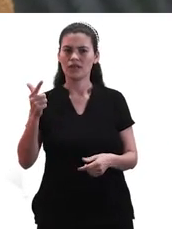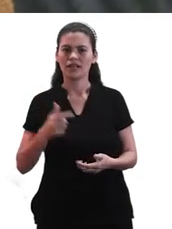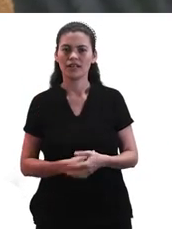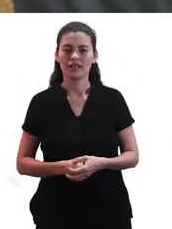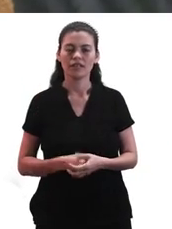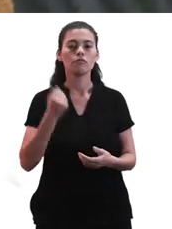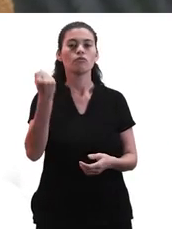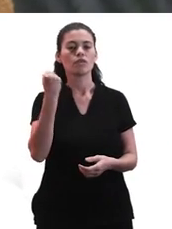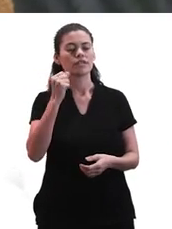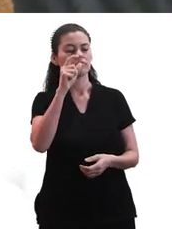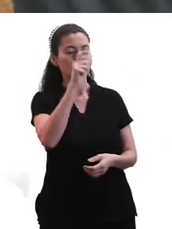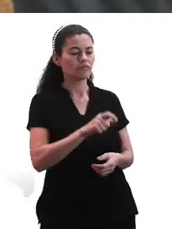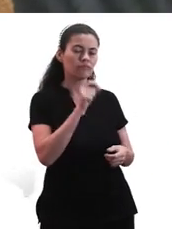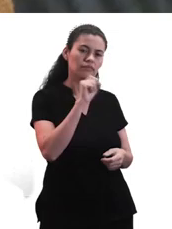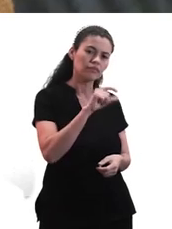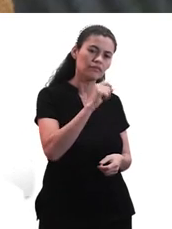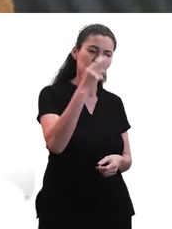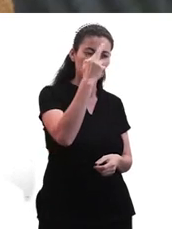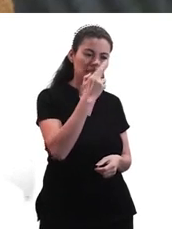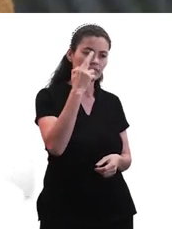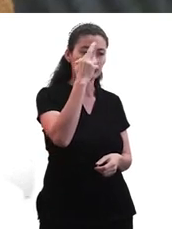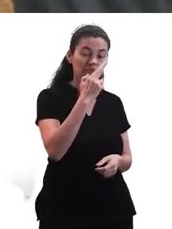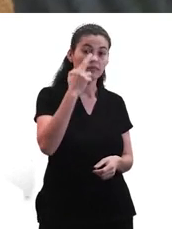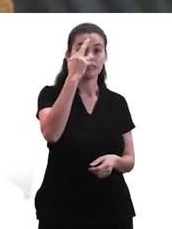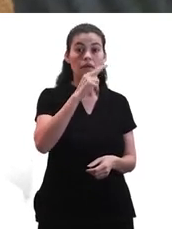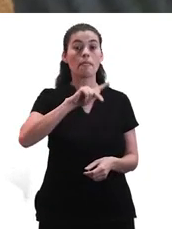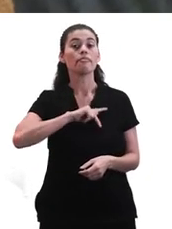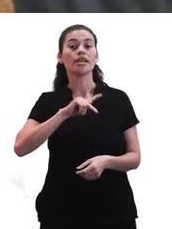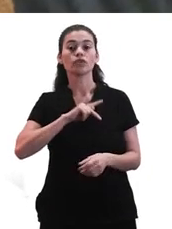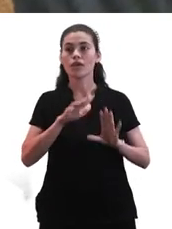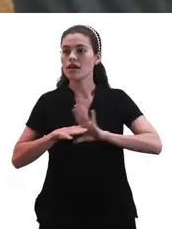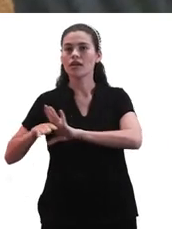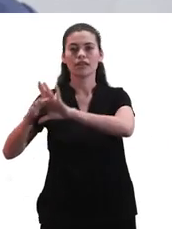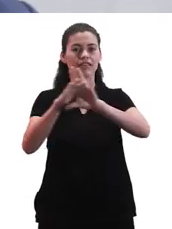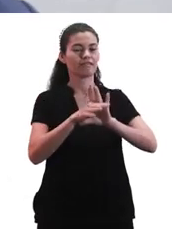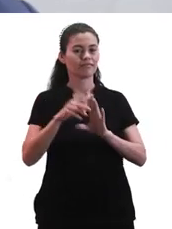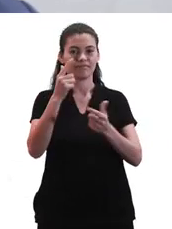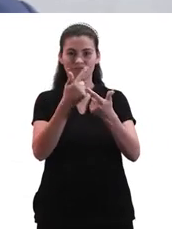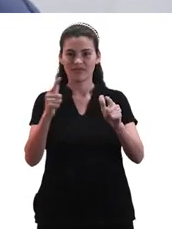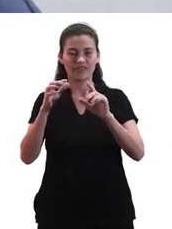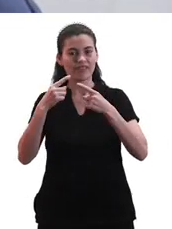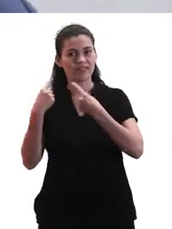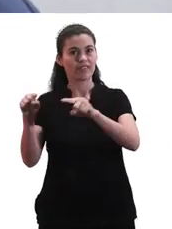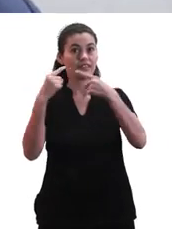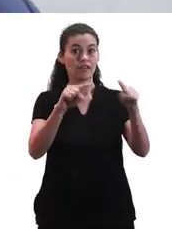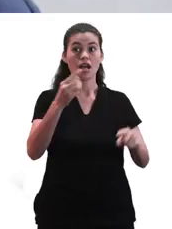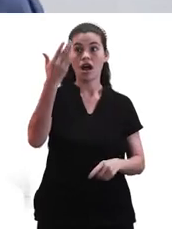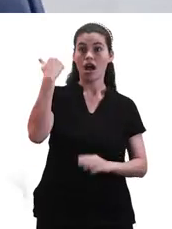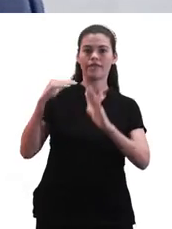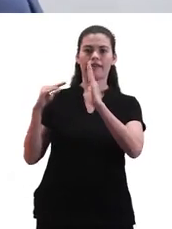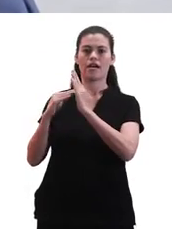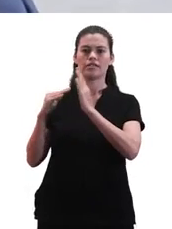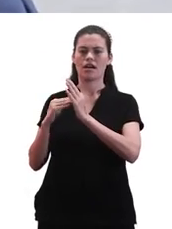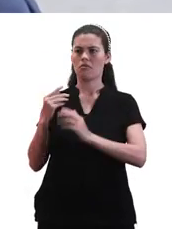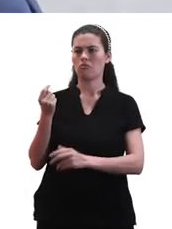Ayudémosle a pensar qué quieren hacer con el tiempo. Cada persona tiene un tiempo diferente. Y ven carreras donde no existían antes, donde